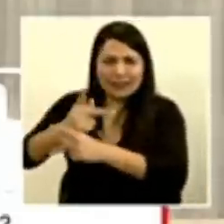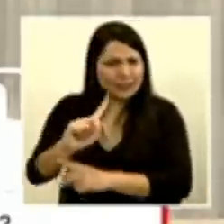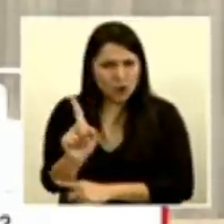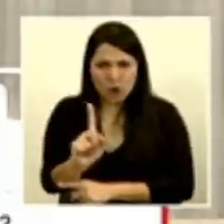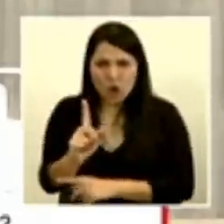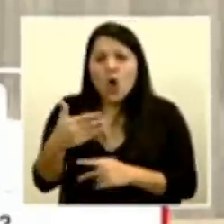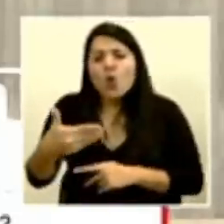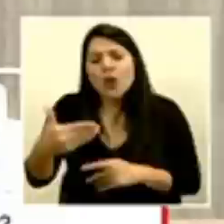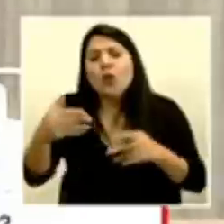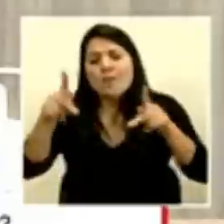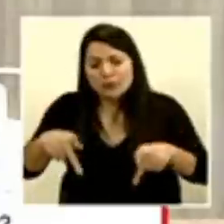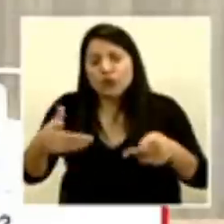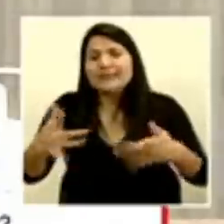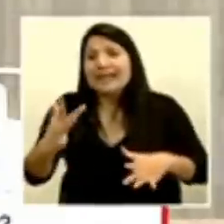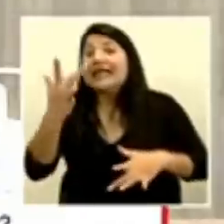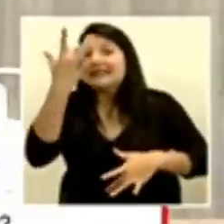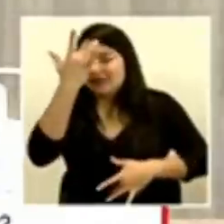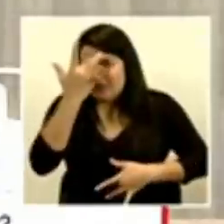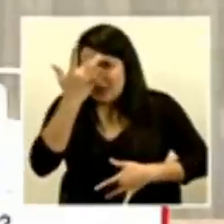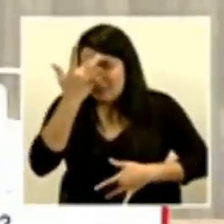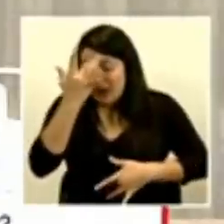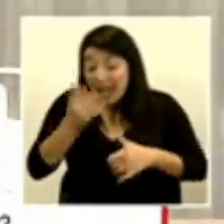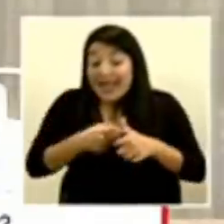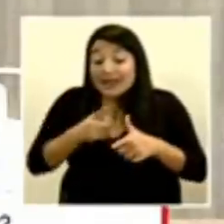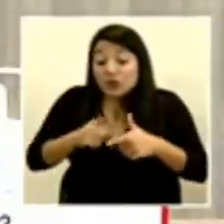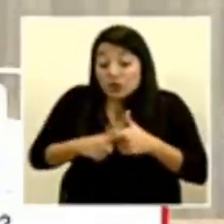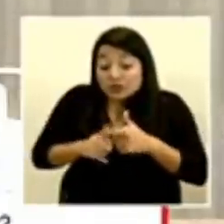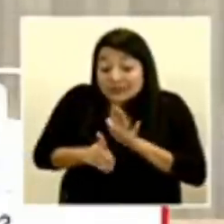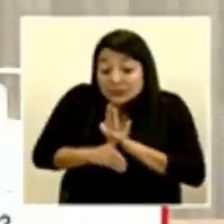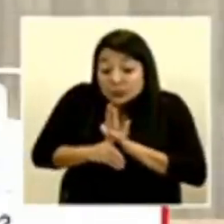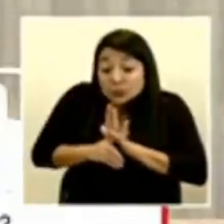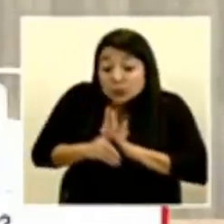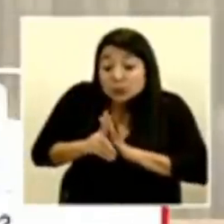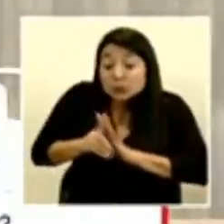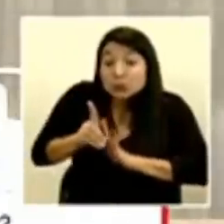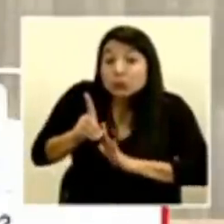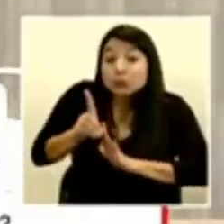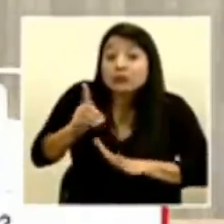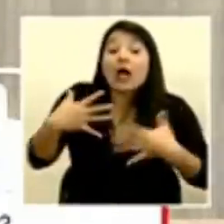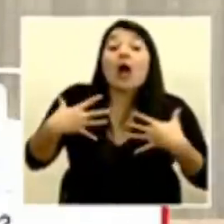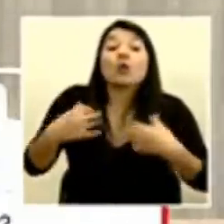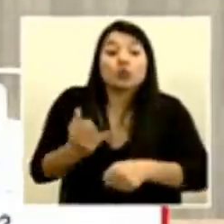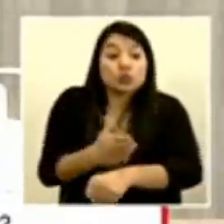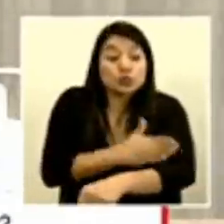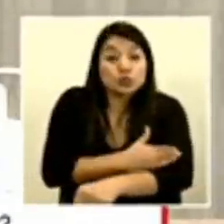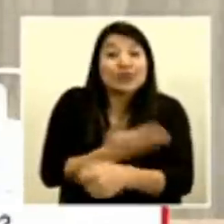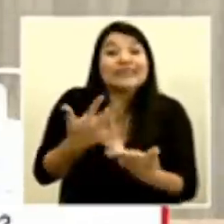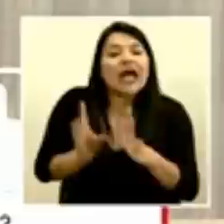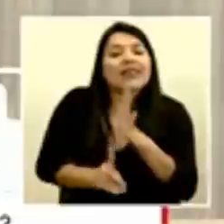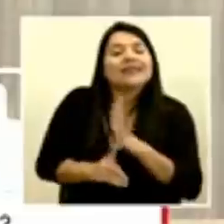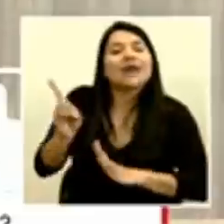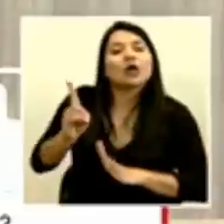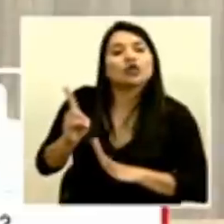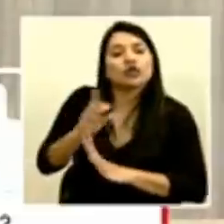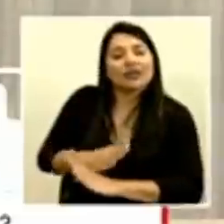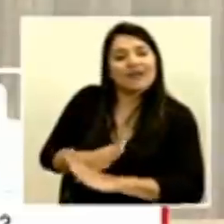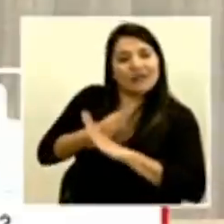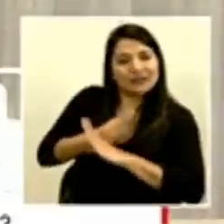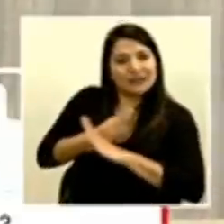anticuerpos específicos que lo ayudan a protegerse por un tiempo, generalmente un año, como le indicaba, puede ser un poquito menos.